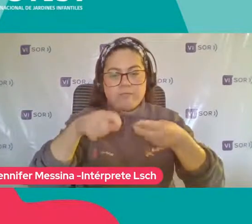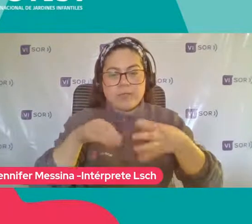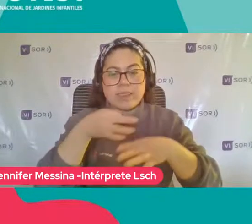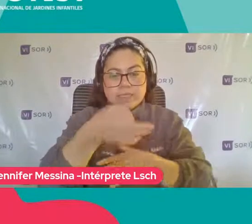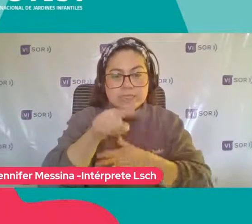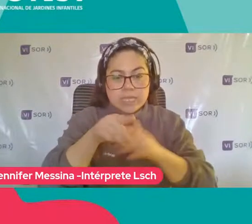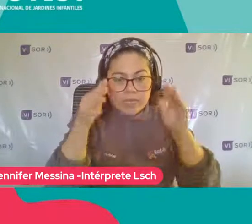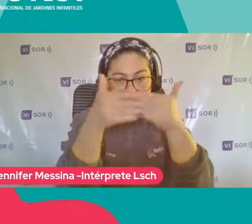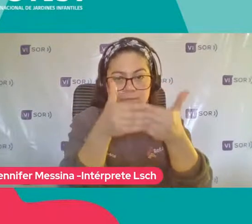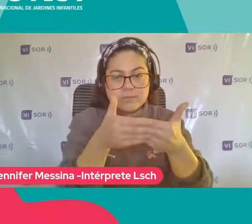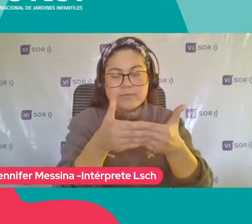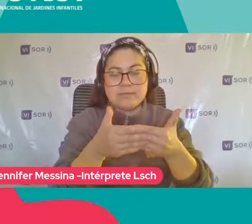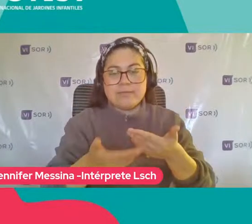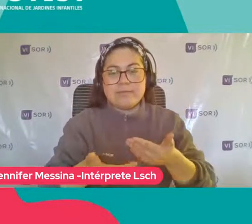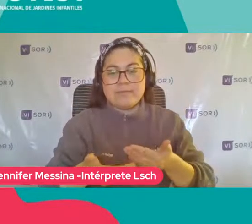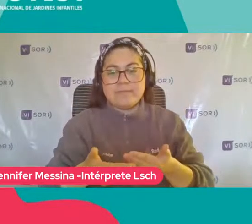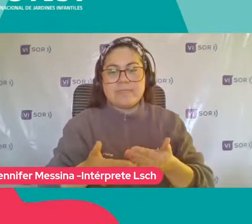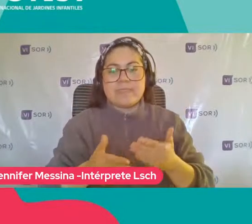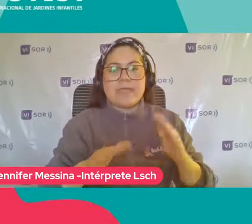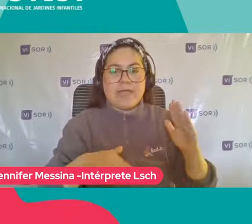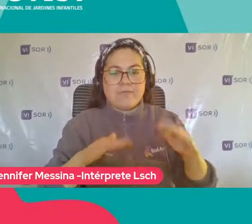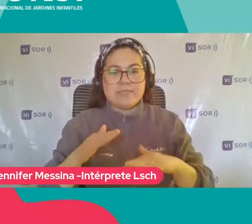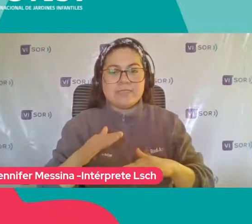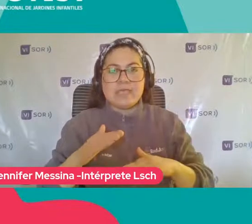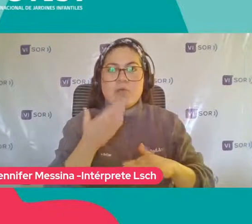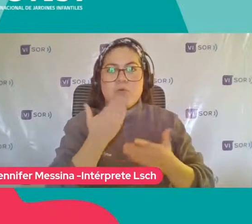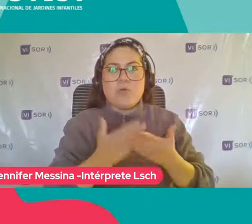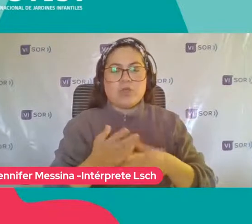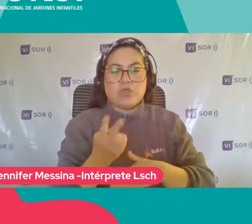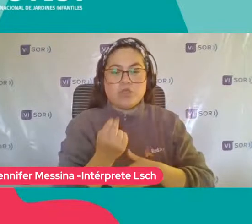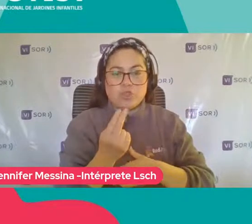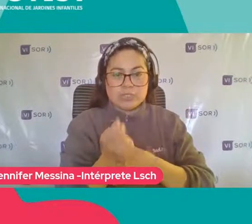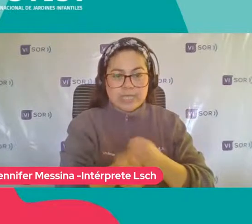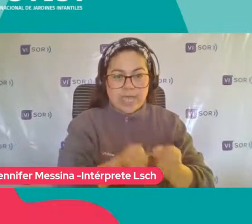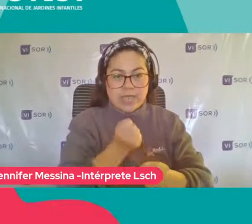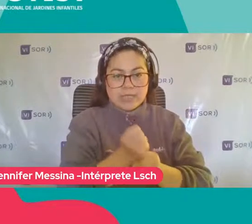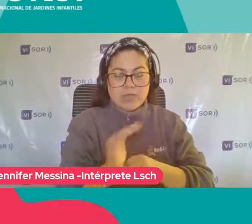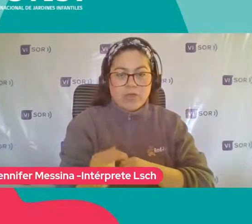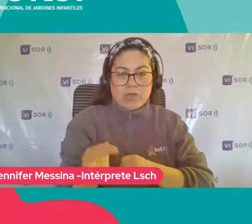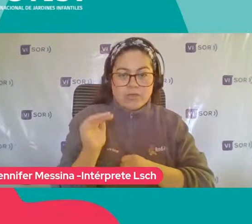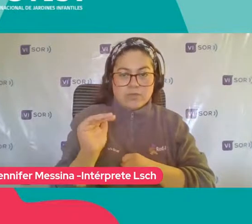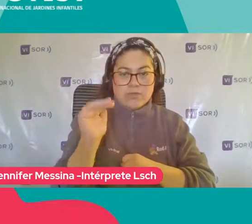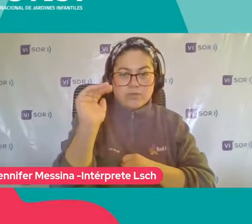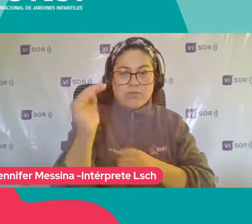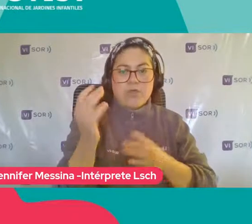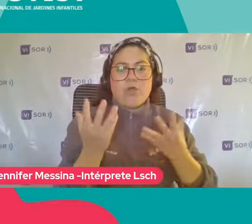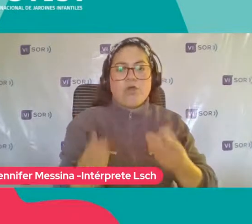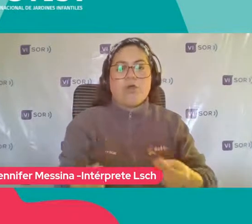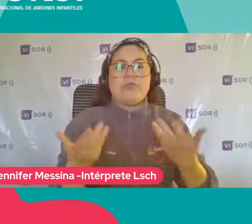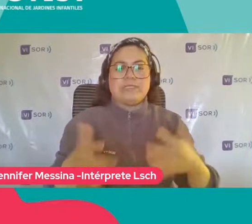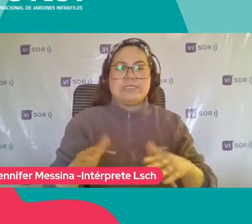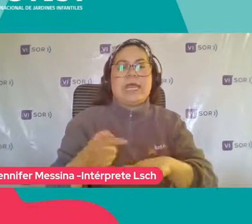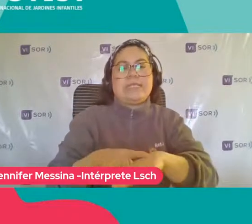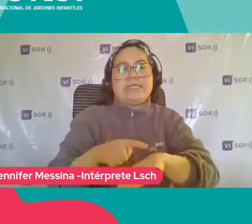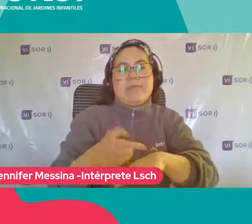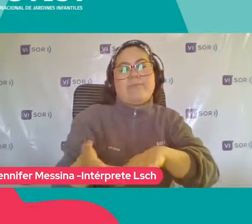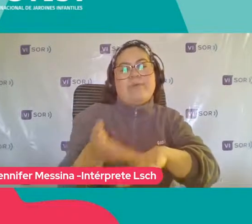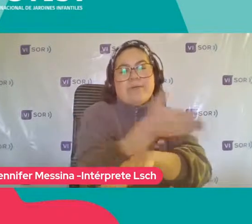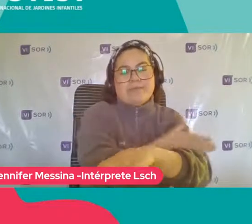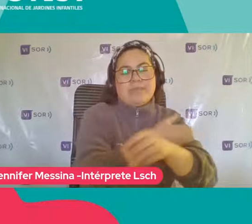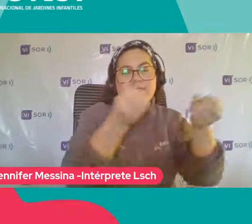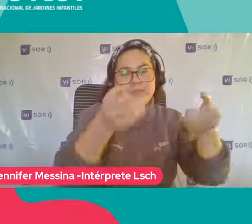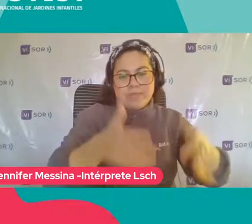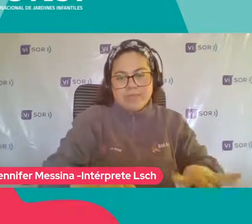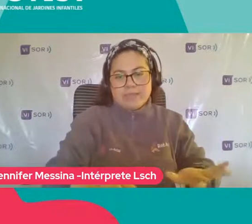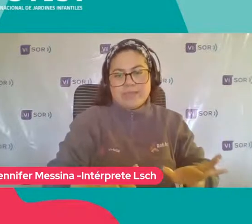presenta Se diagnostica O en la adolescencia De los 12 años Hacia arriba Y obviamente Ya se ha perdido Todo un tiempo De intervención Que no es